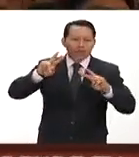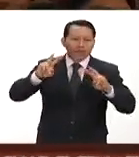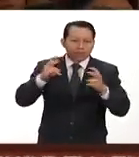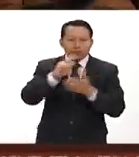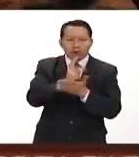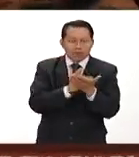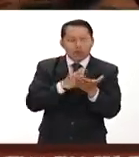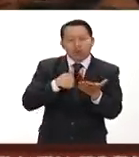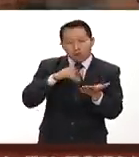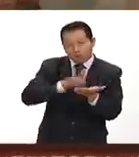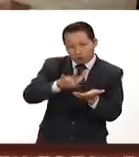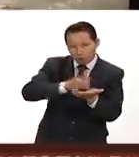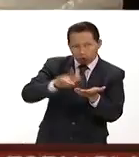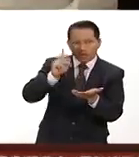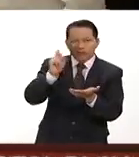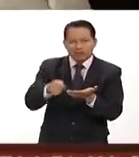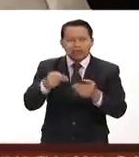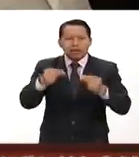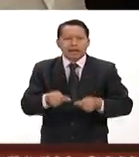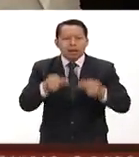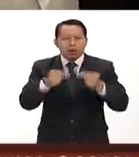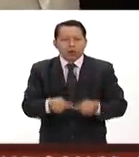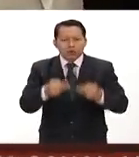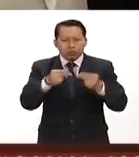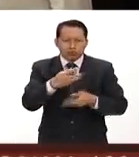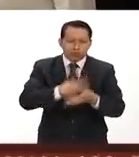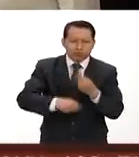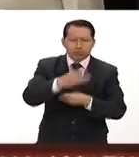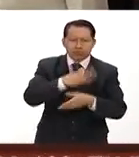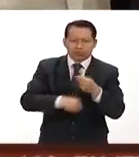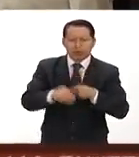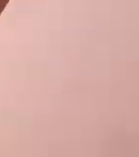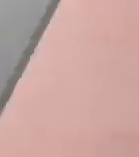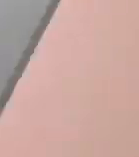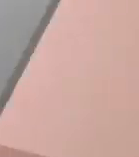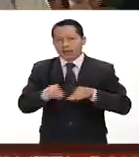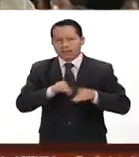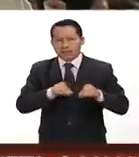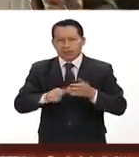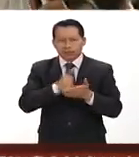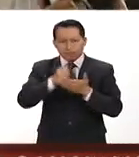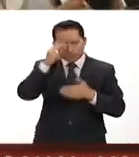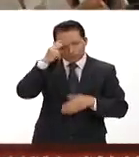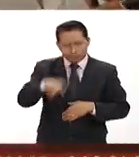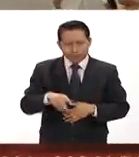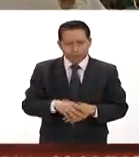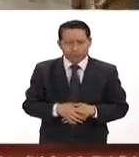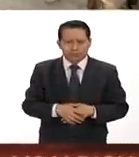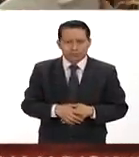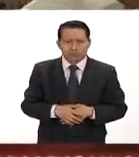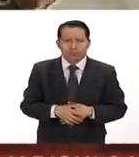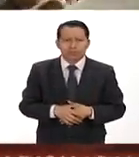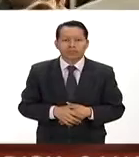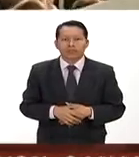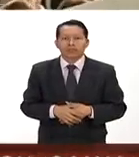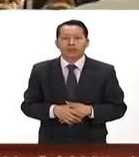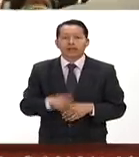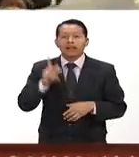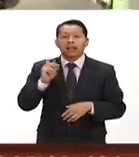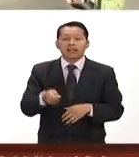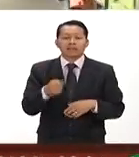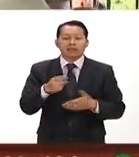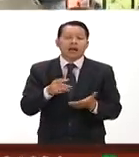a los micronegocios que generan ingresos y empleos en la Ciudad de México Es un estímulo